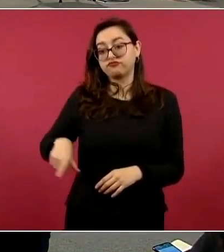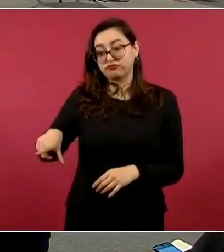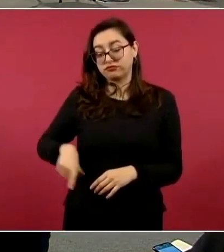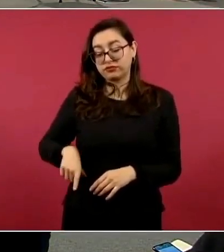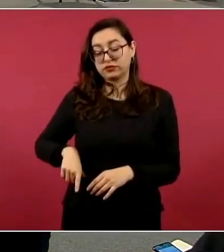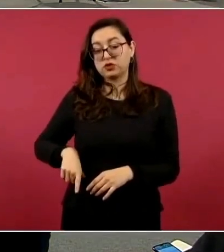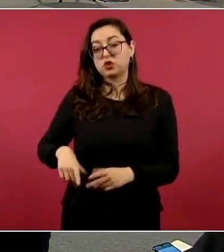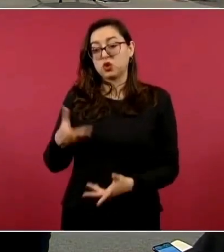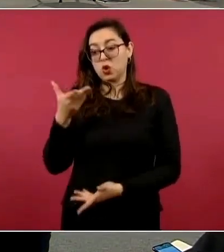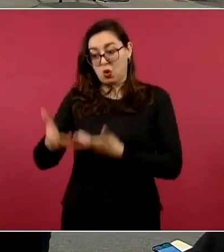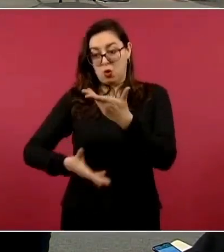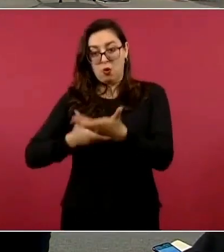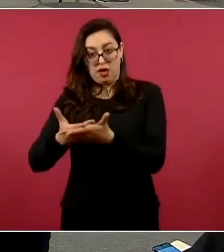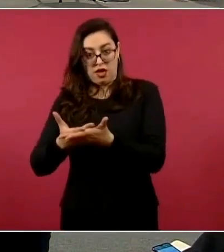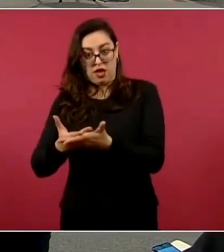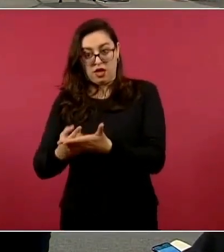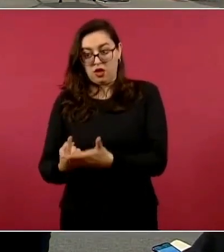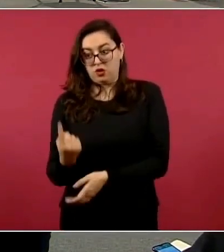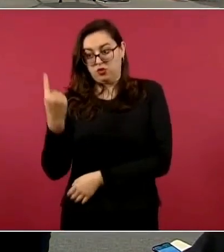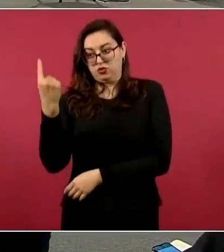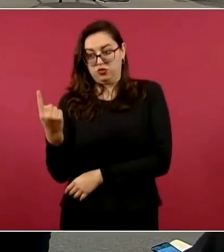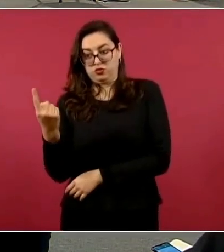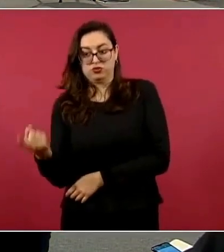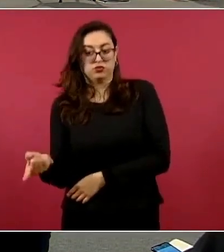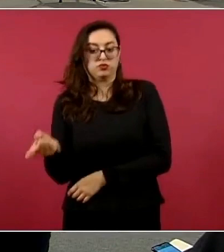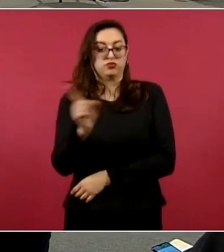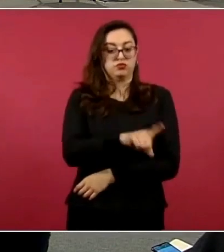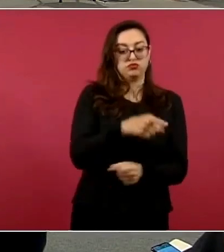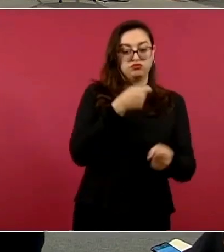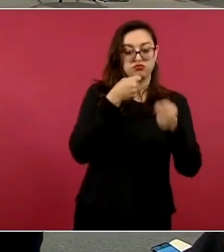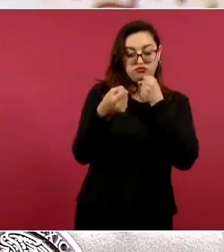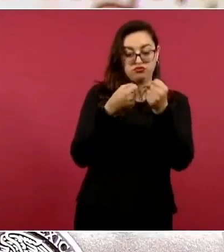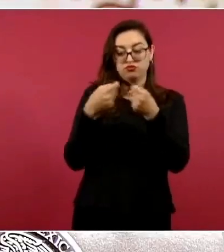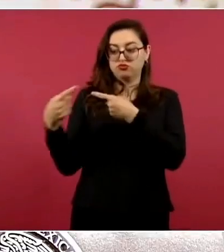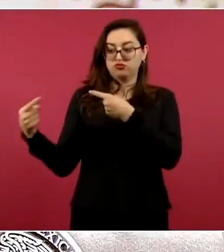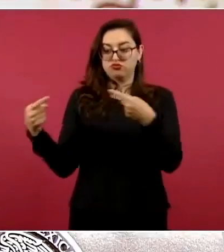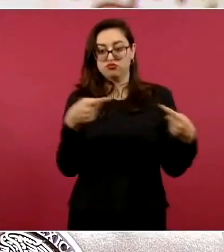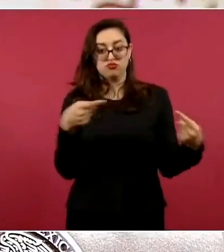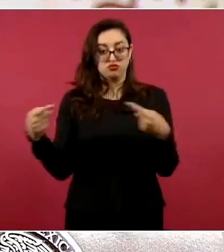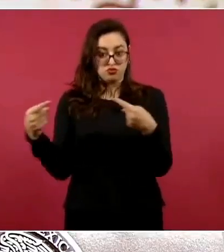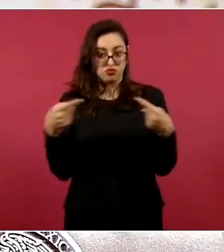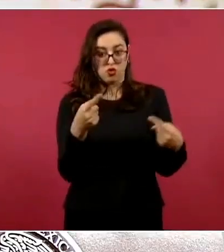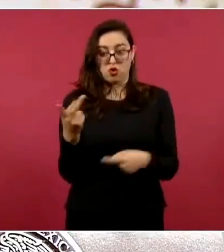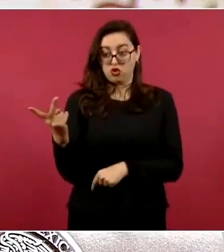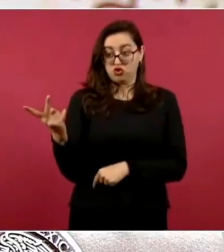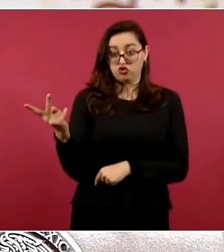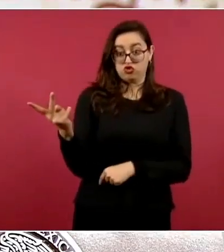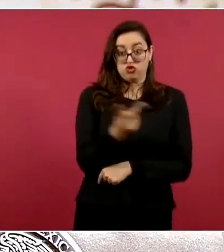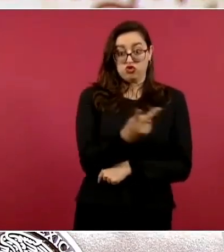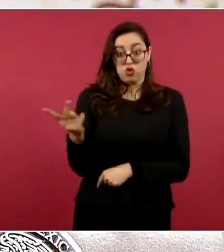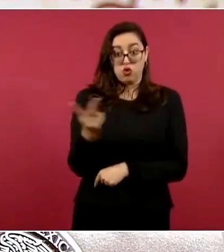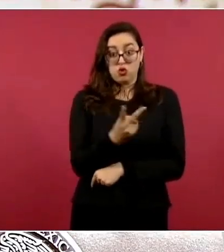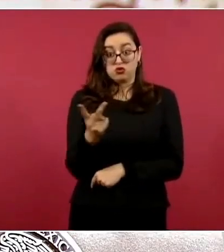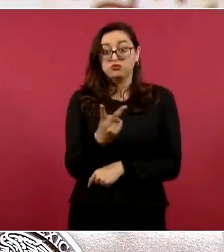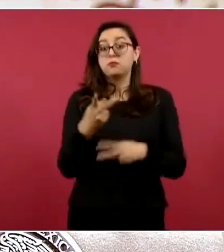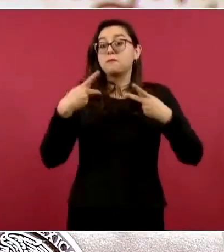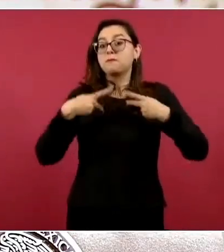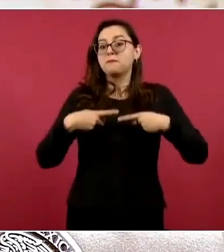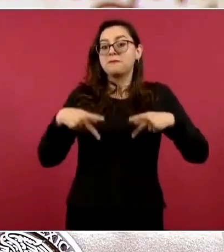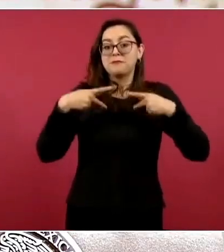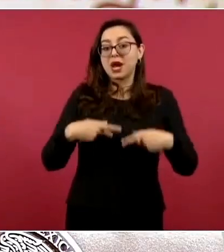representante de los medios de comunicación. Es un asunto en el ámbito de lo privado, no